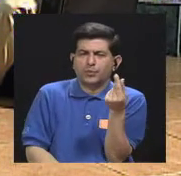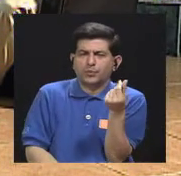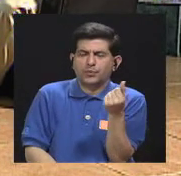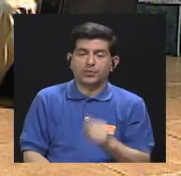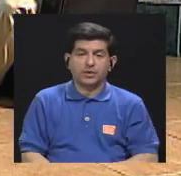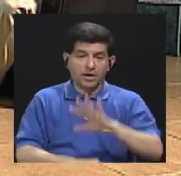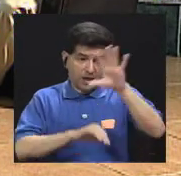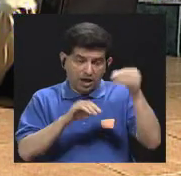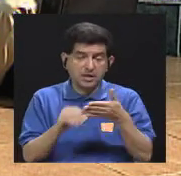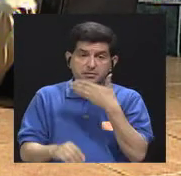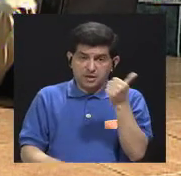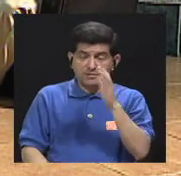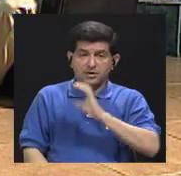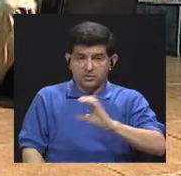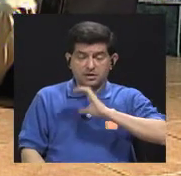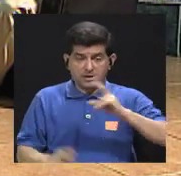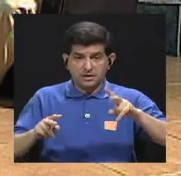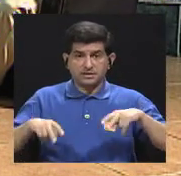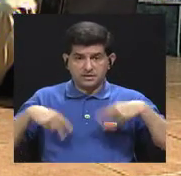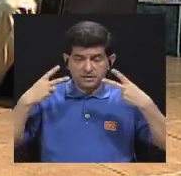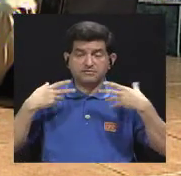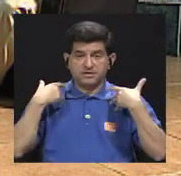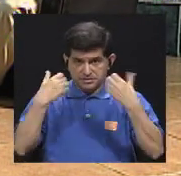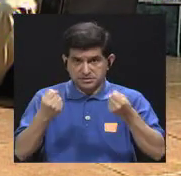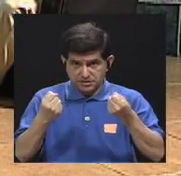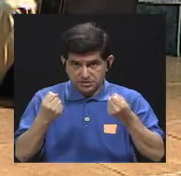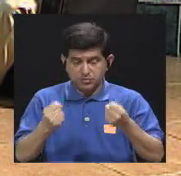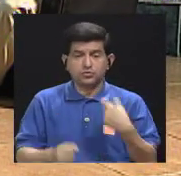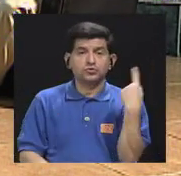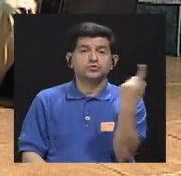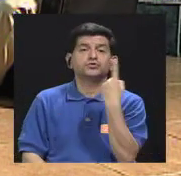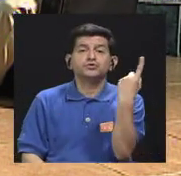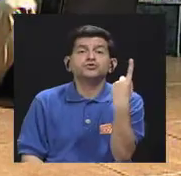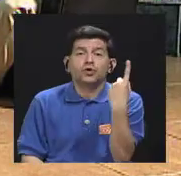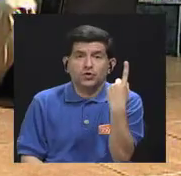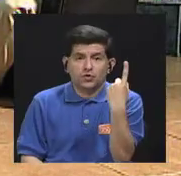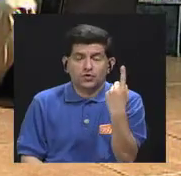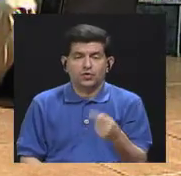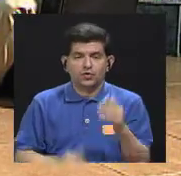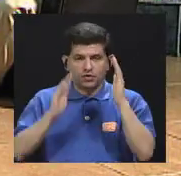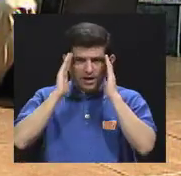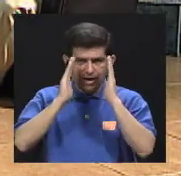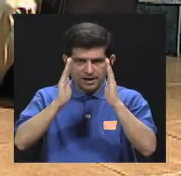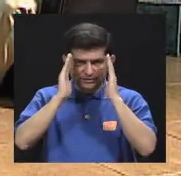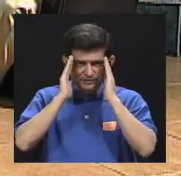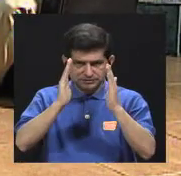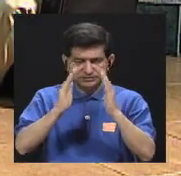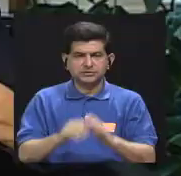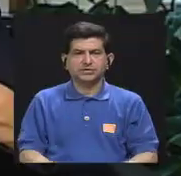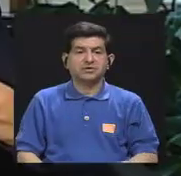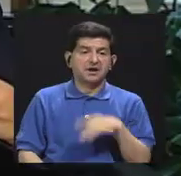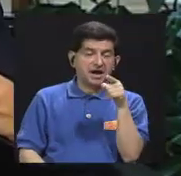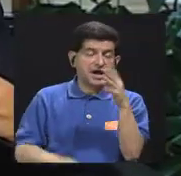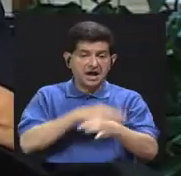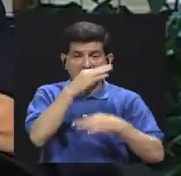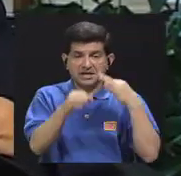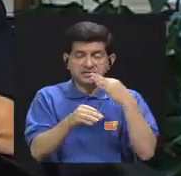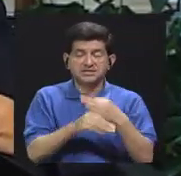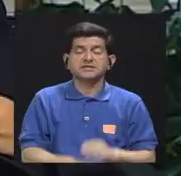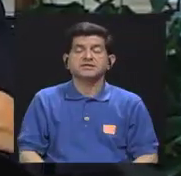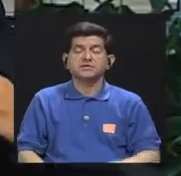además de mejorando nuestra salud con solo atender esta